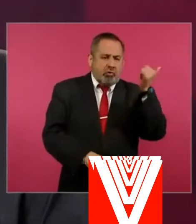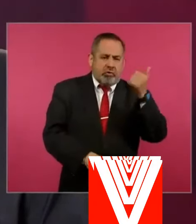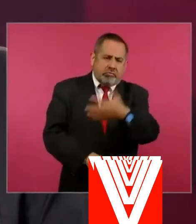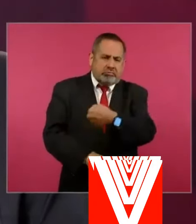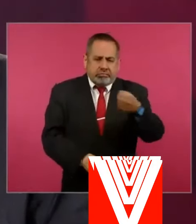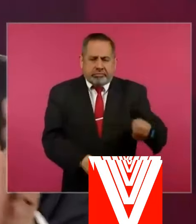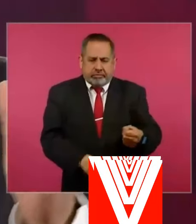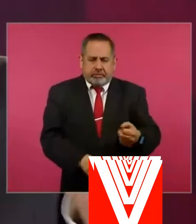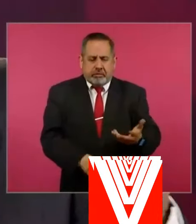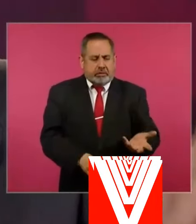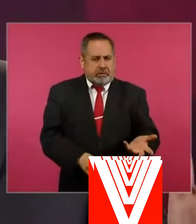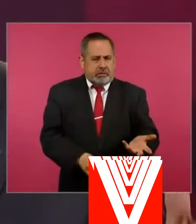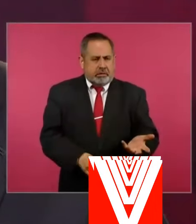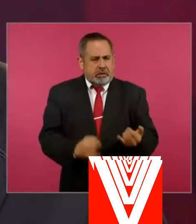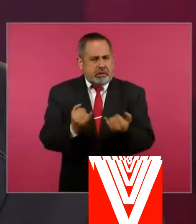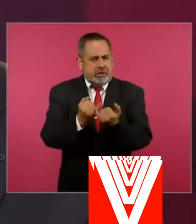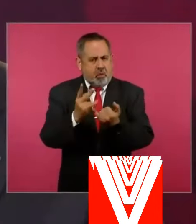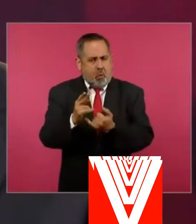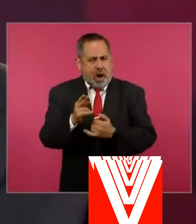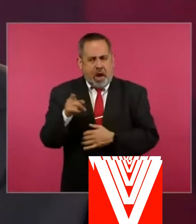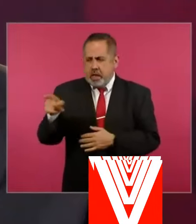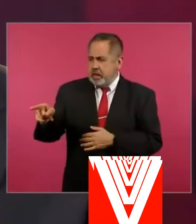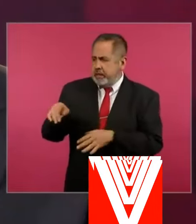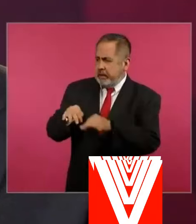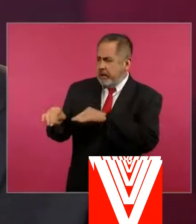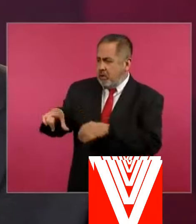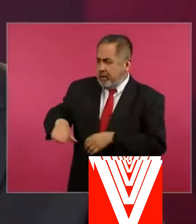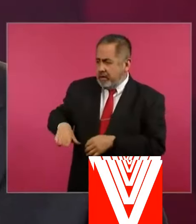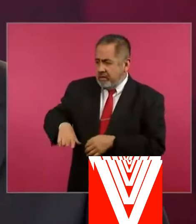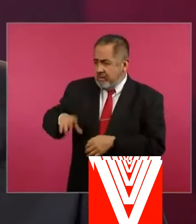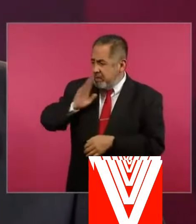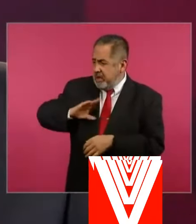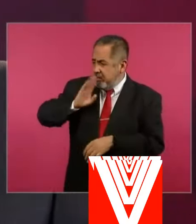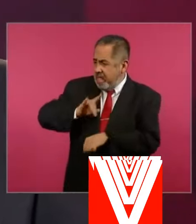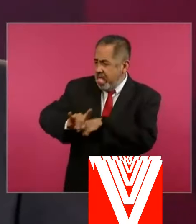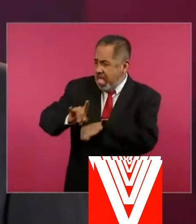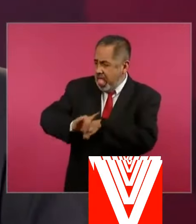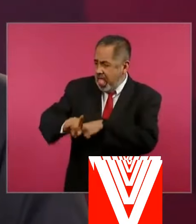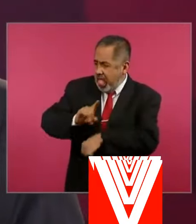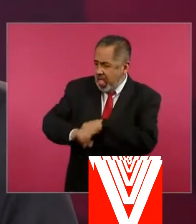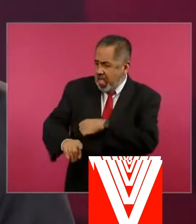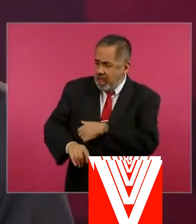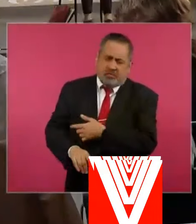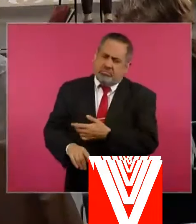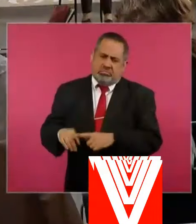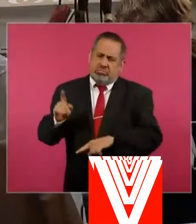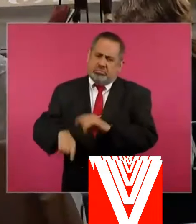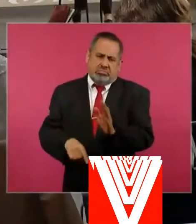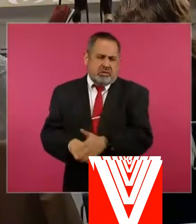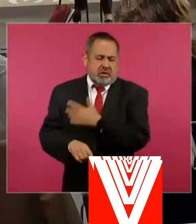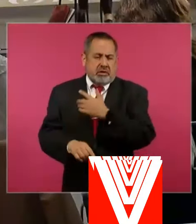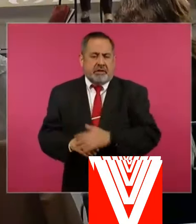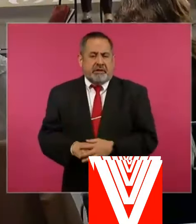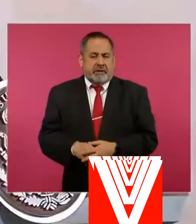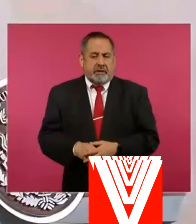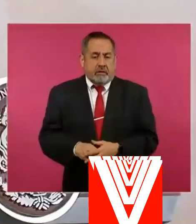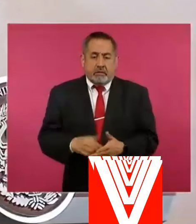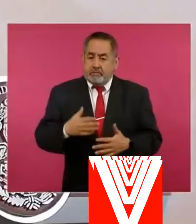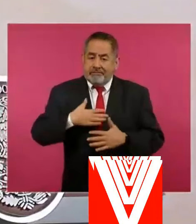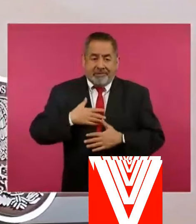¿Por qué un servidor público no? Es más, tenemos nosotros más